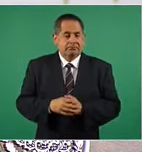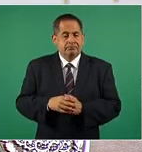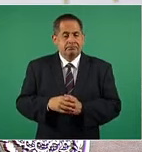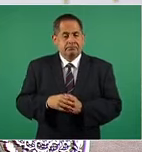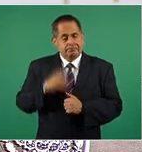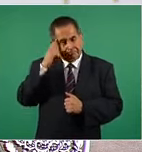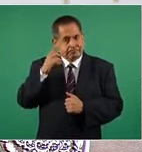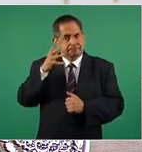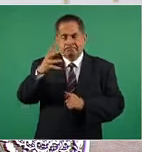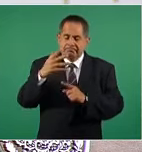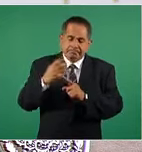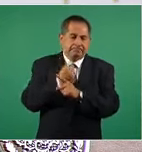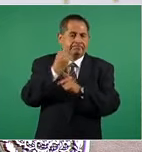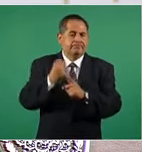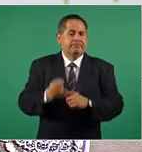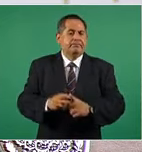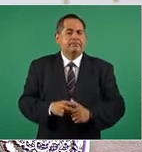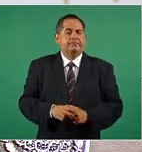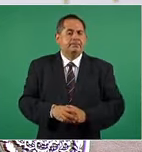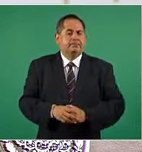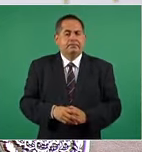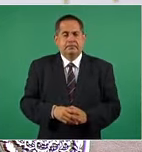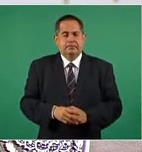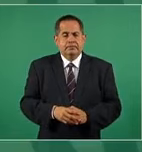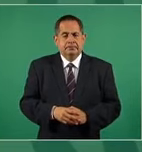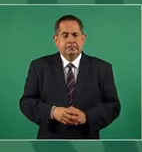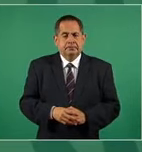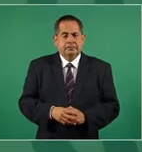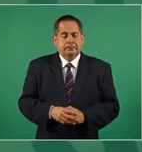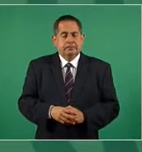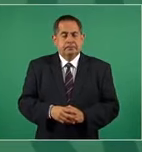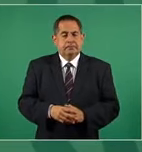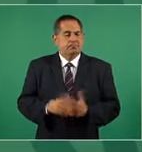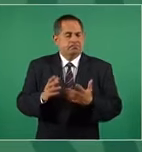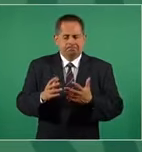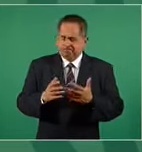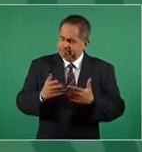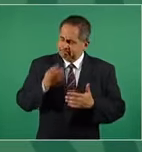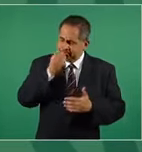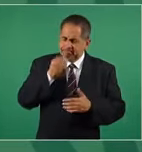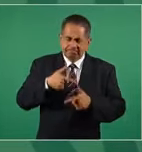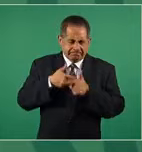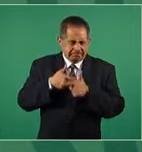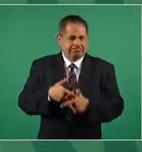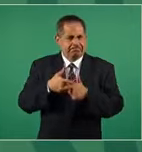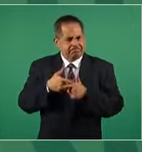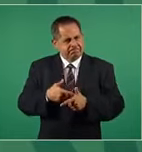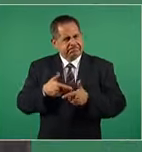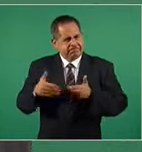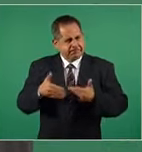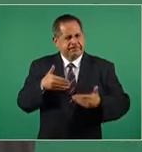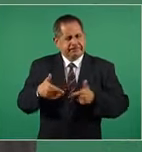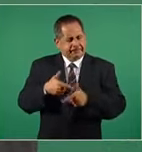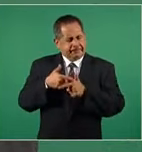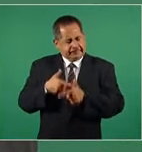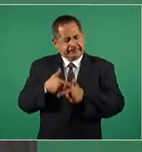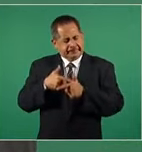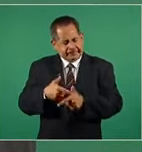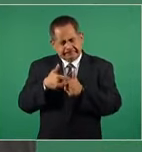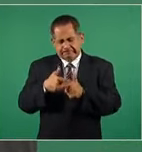o caminar hacia